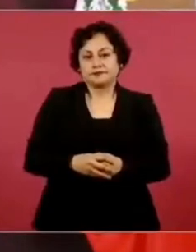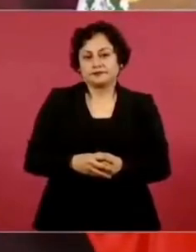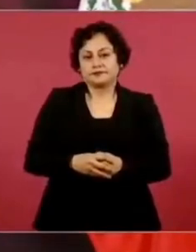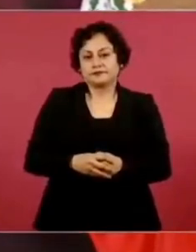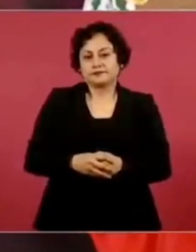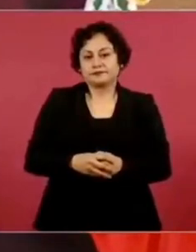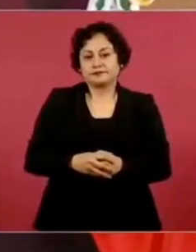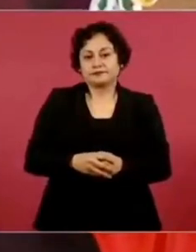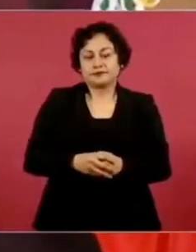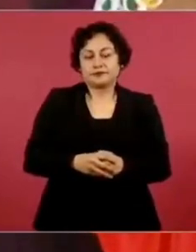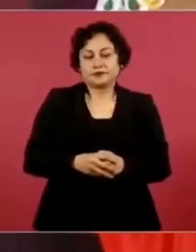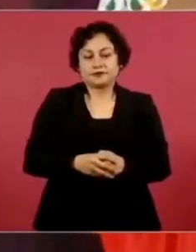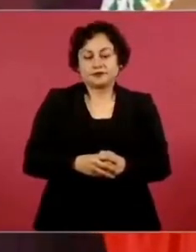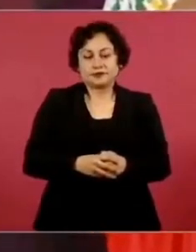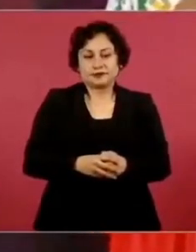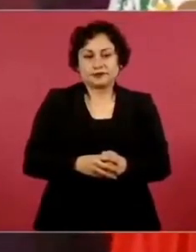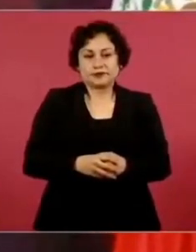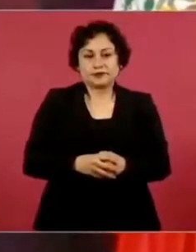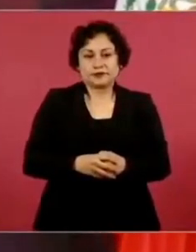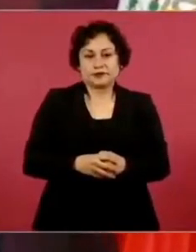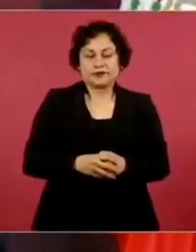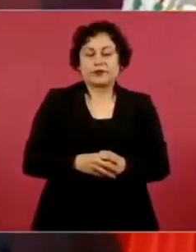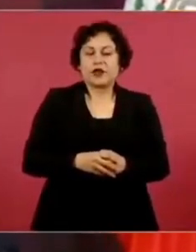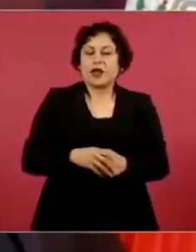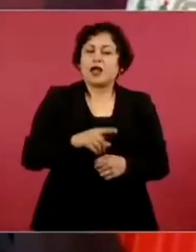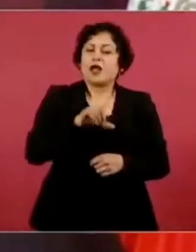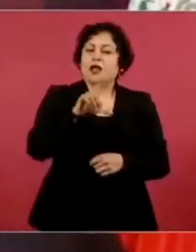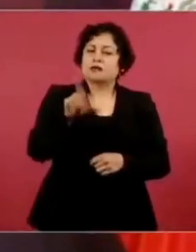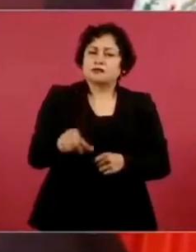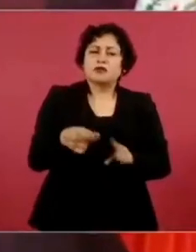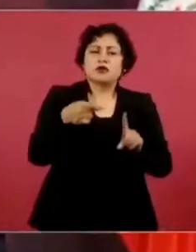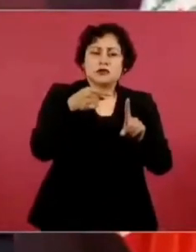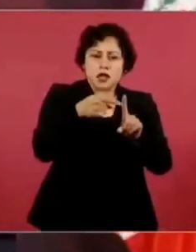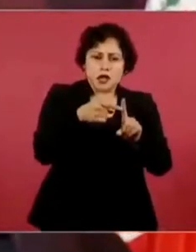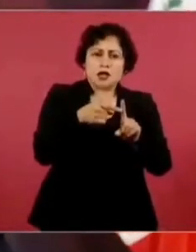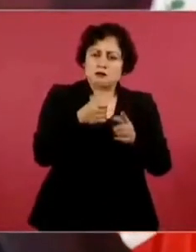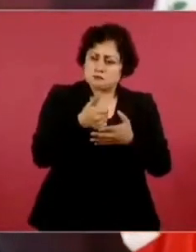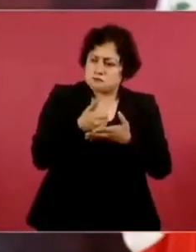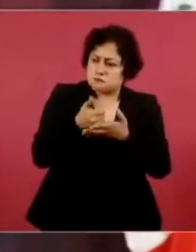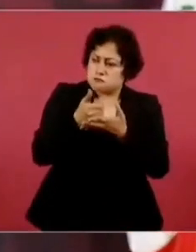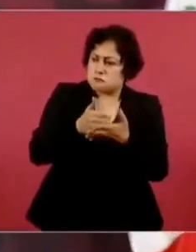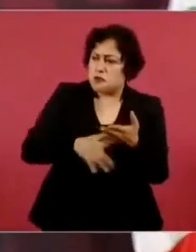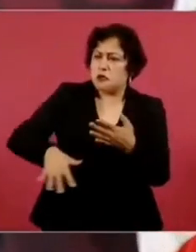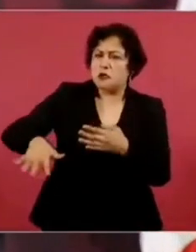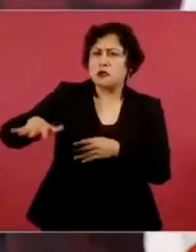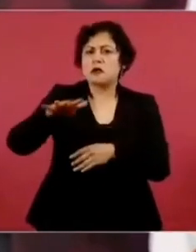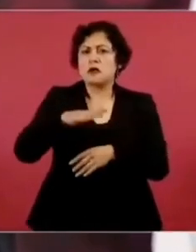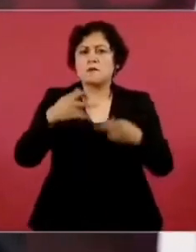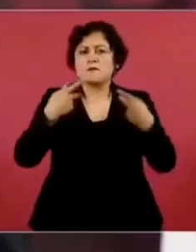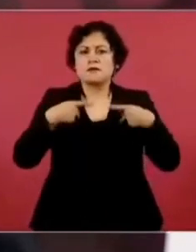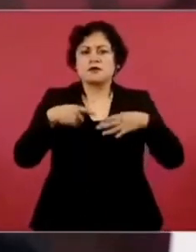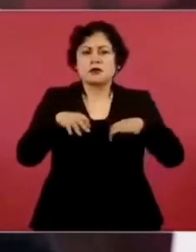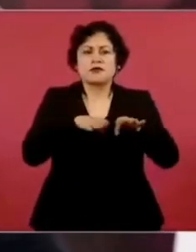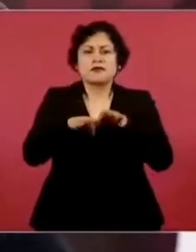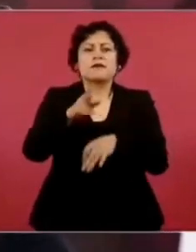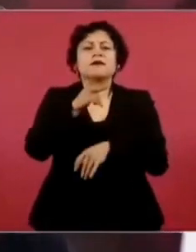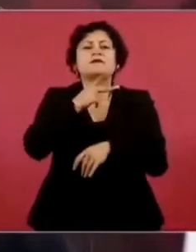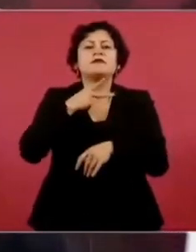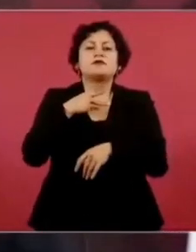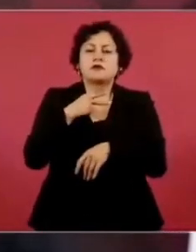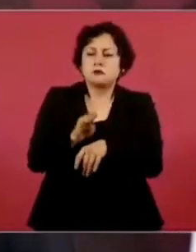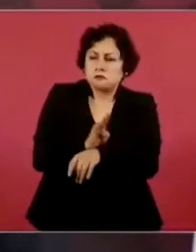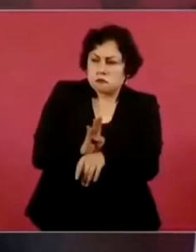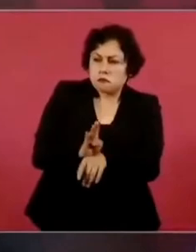mejoras para los trabajadores petroleros. Y se ganó la simpatía